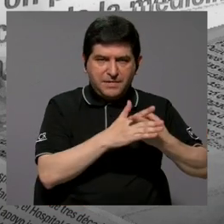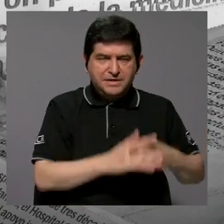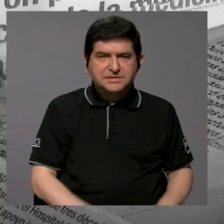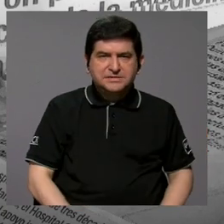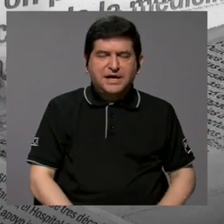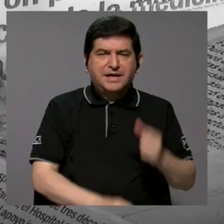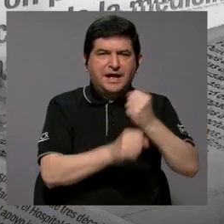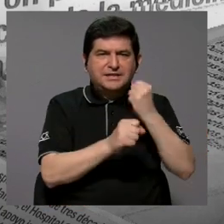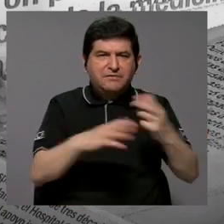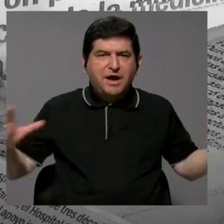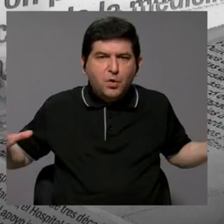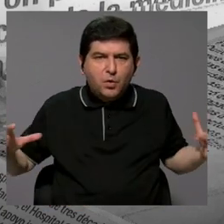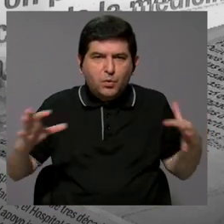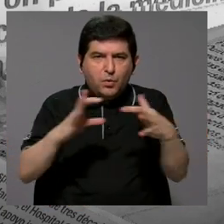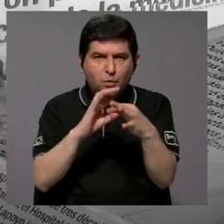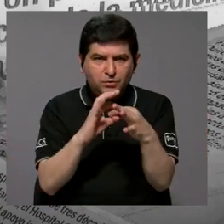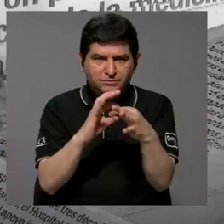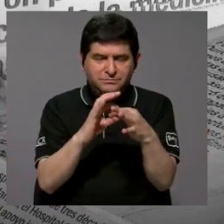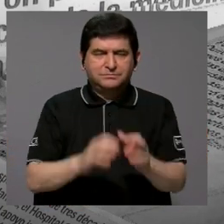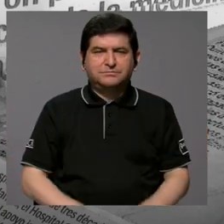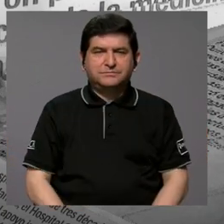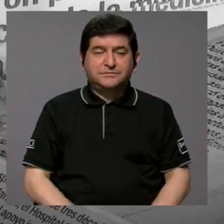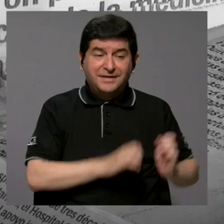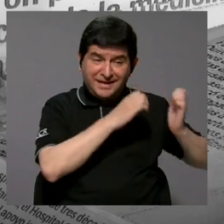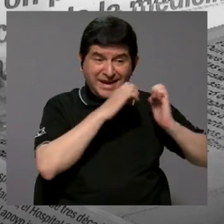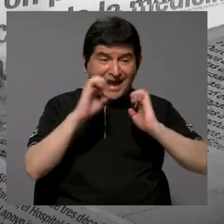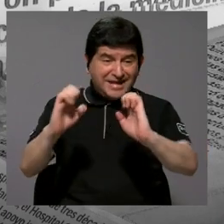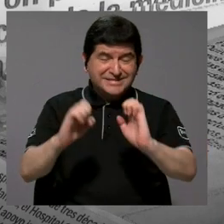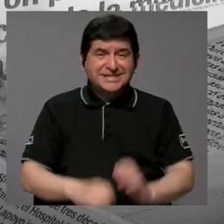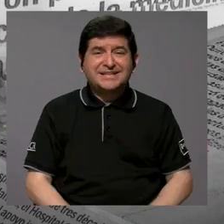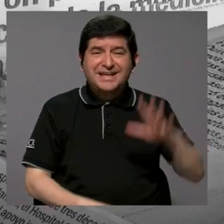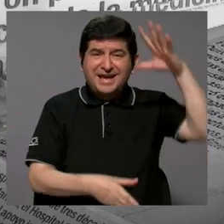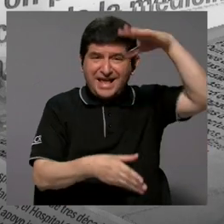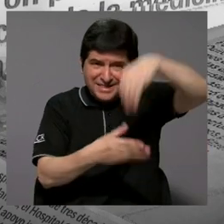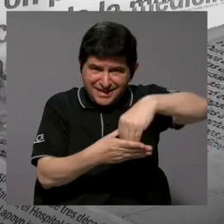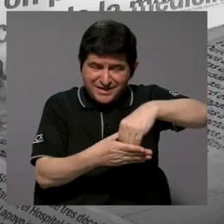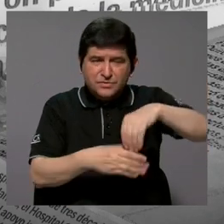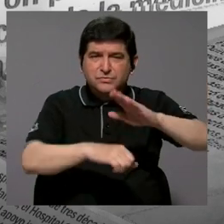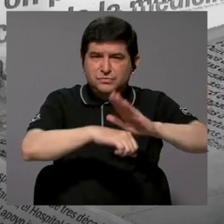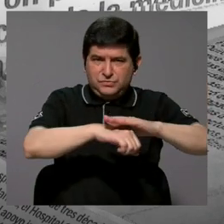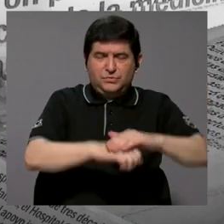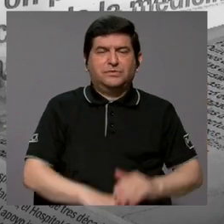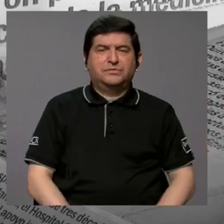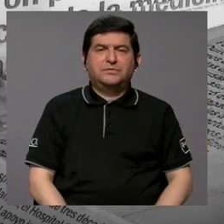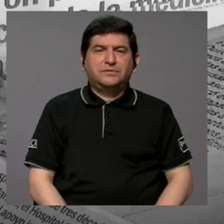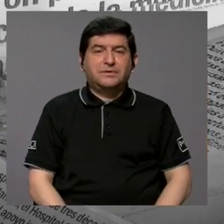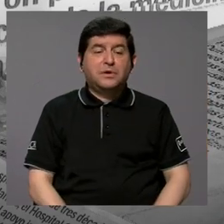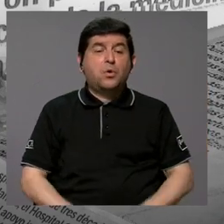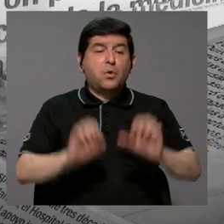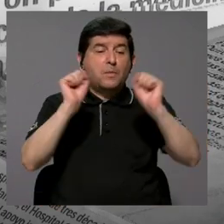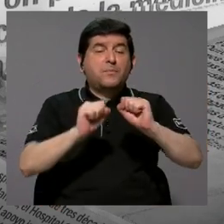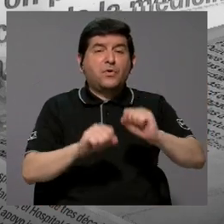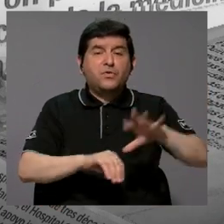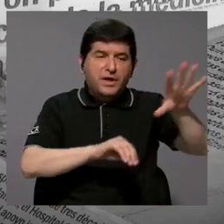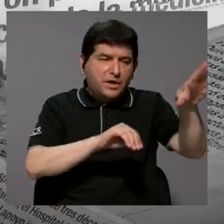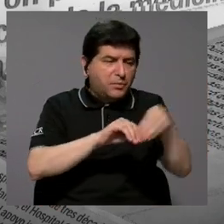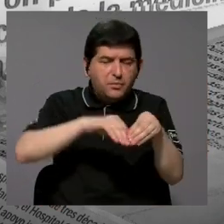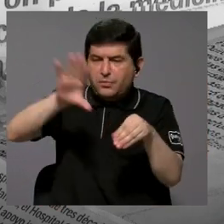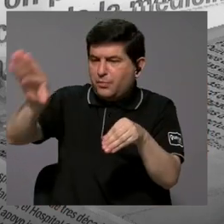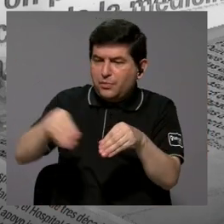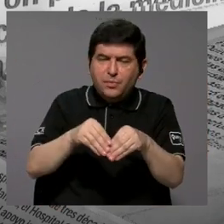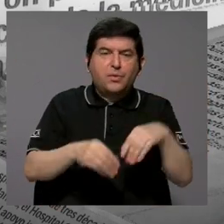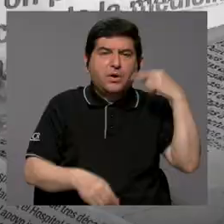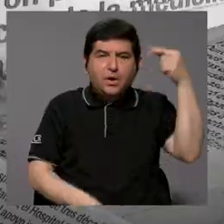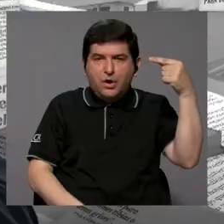a alinear los esfuerzos. Tenemos que tener una estrategia inclusiva, una estrategia en donde podamos involucrar no